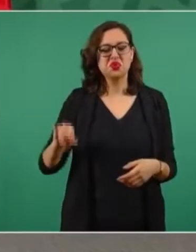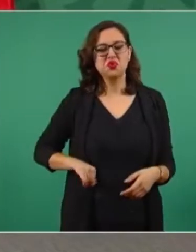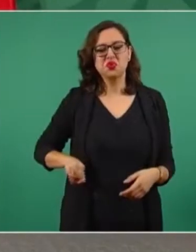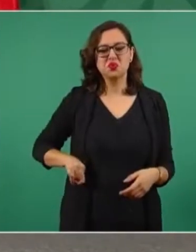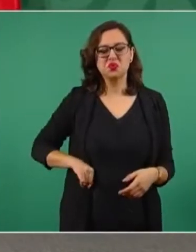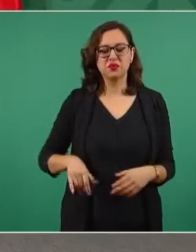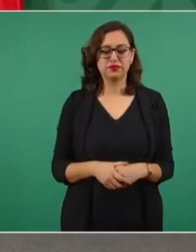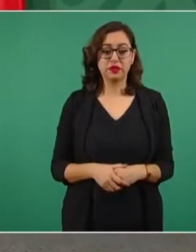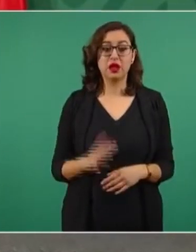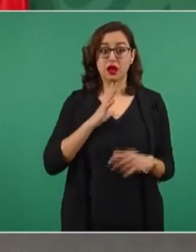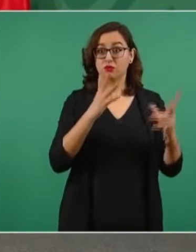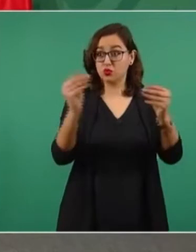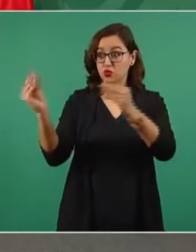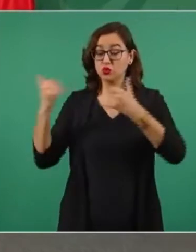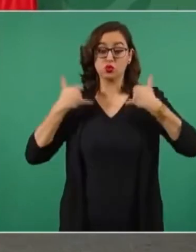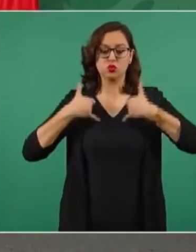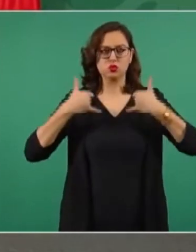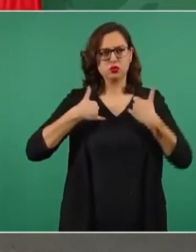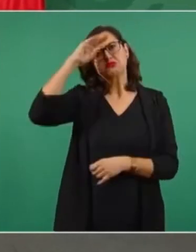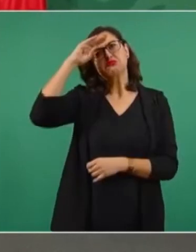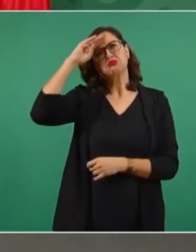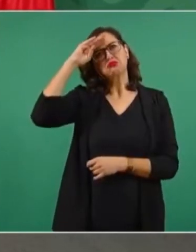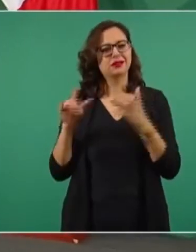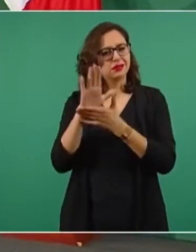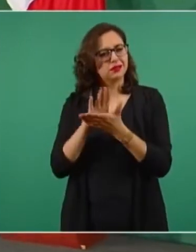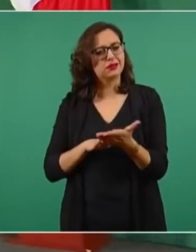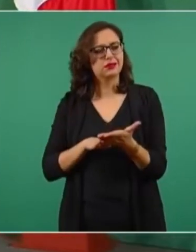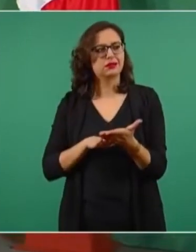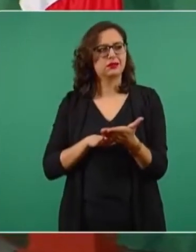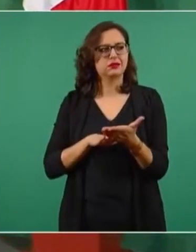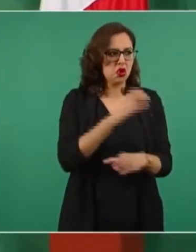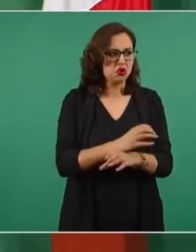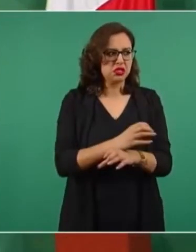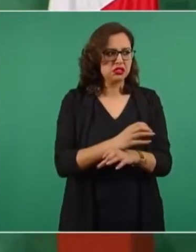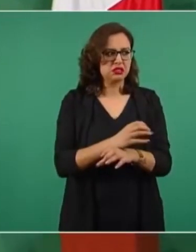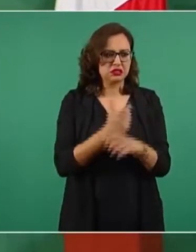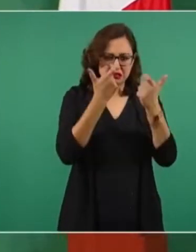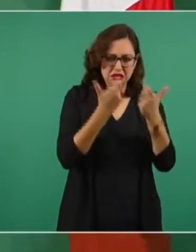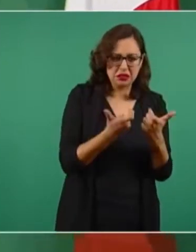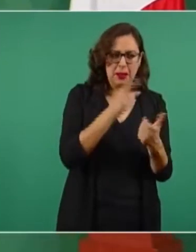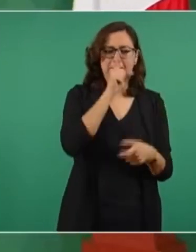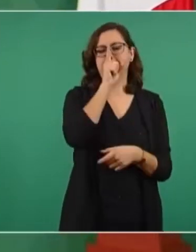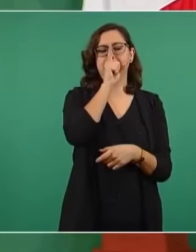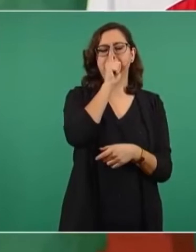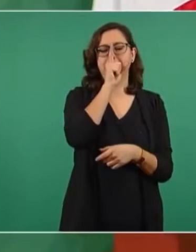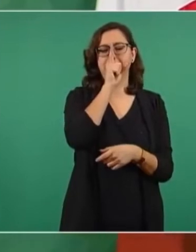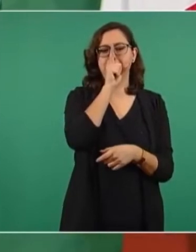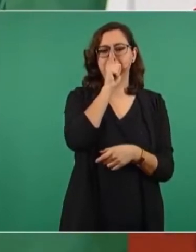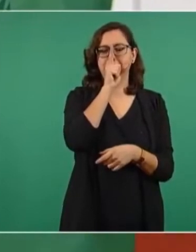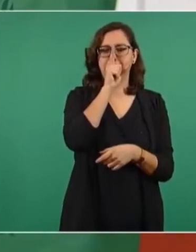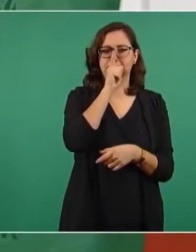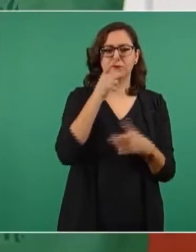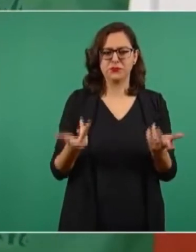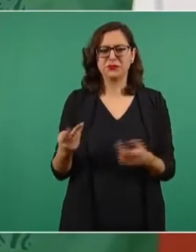Hay muchos jóvenes que están pensando en un estilo de vida distinto, no en lo material. Y se puede ser feliz sin